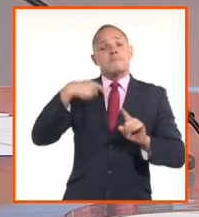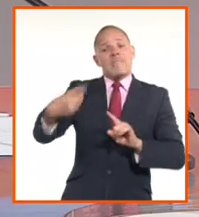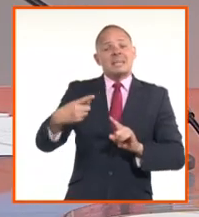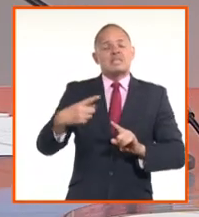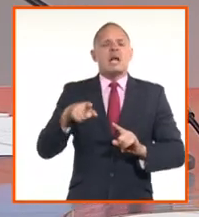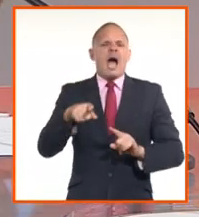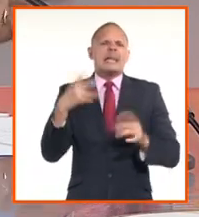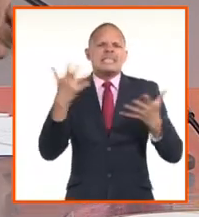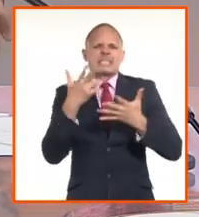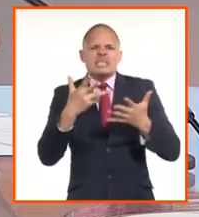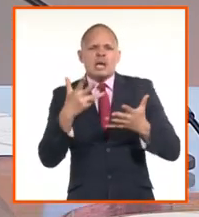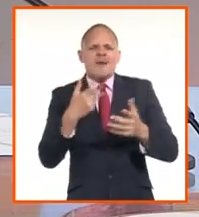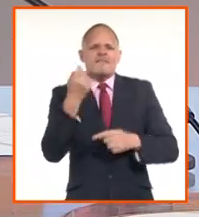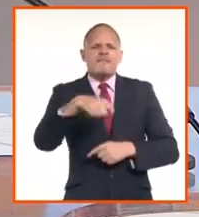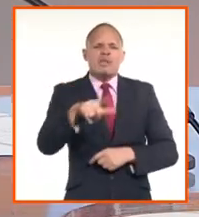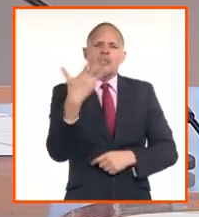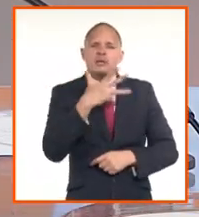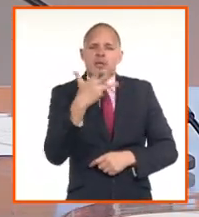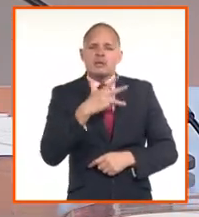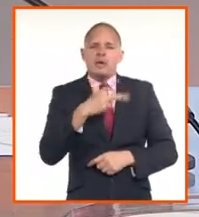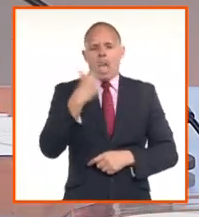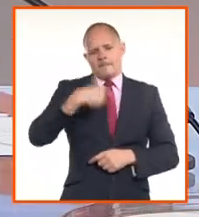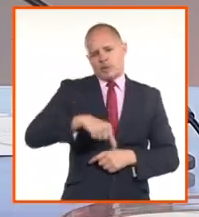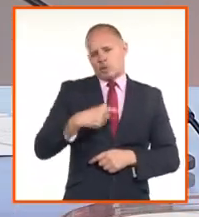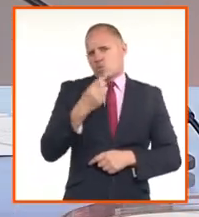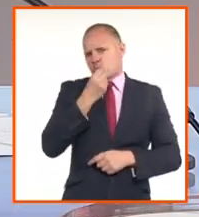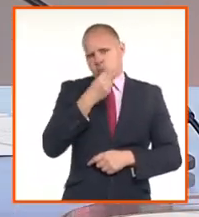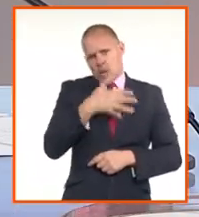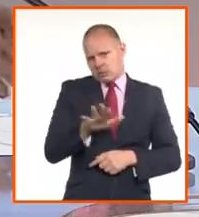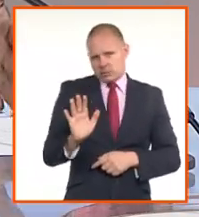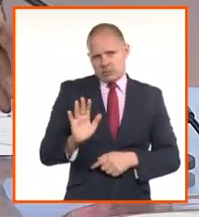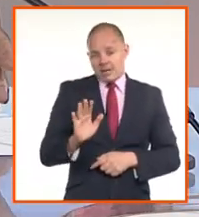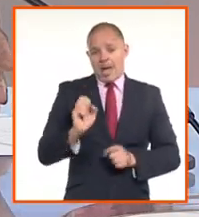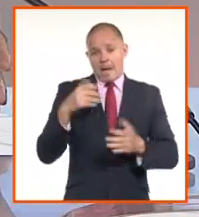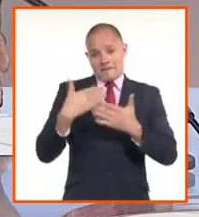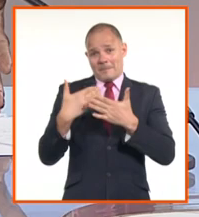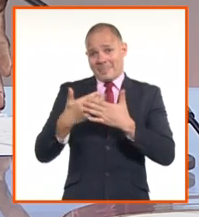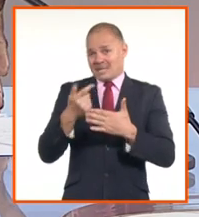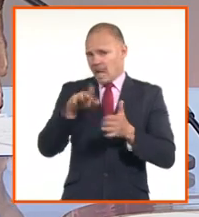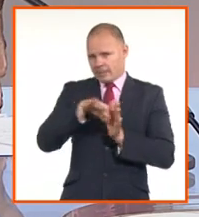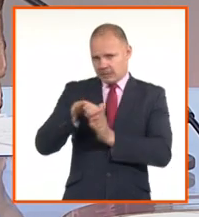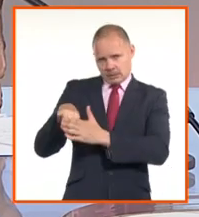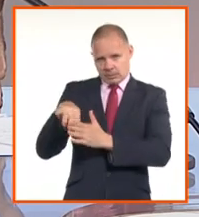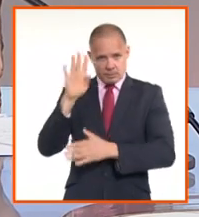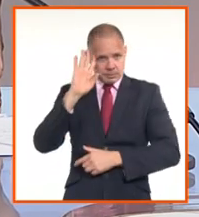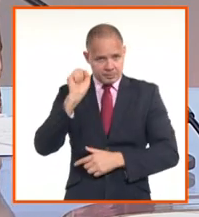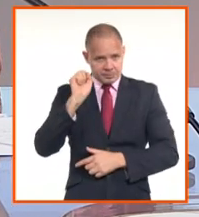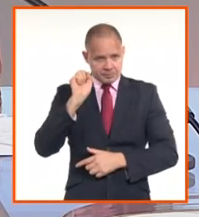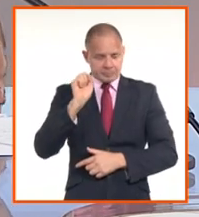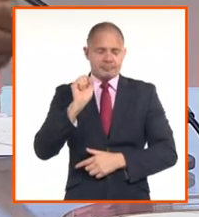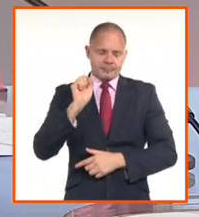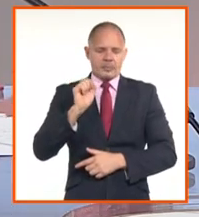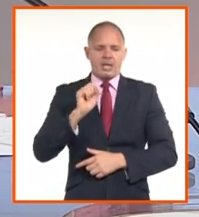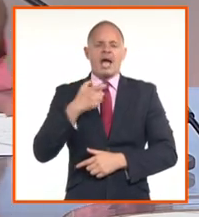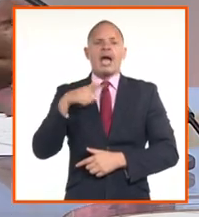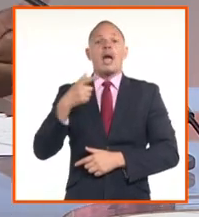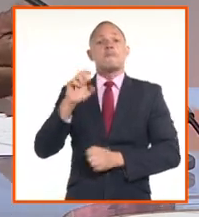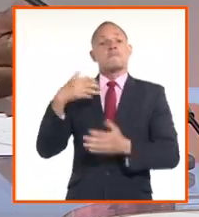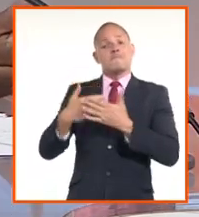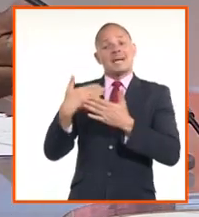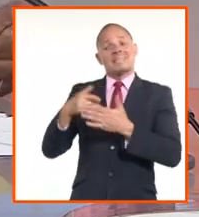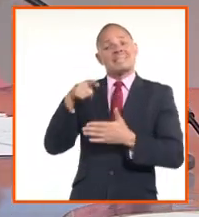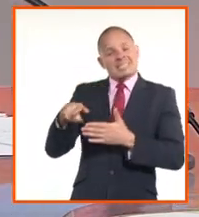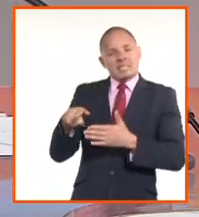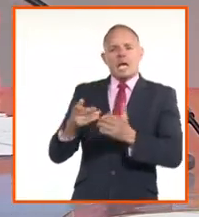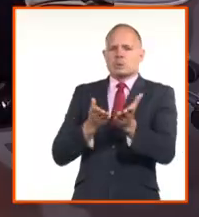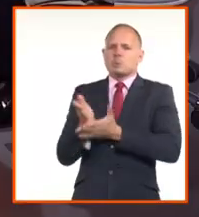además no todas las transacciones de la economía van a funcionar en ese mercado. Por tanto no podemos decir que es una tasa en equilibrio. eso lo tenemos que... tasa